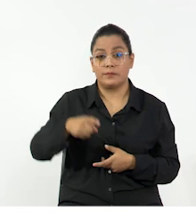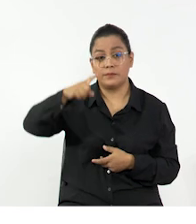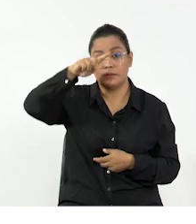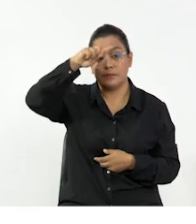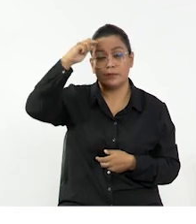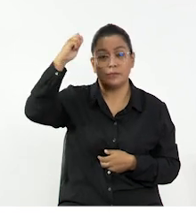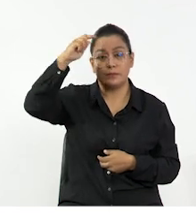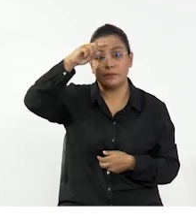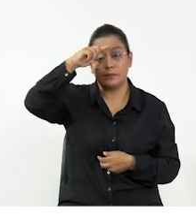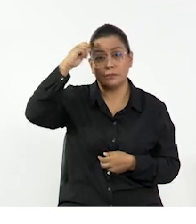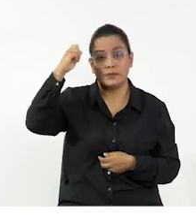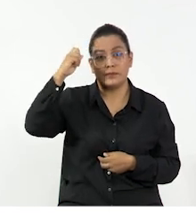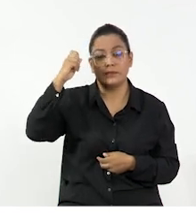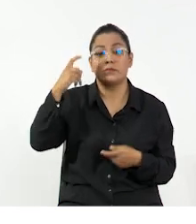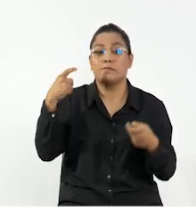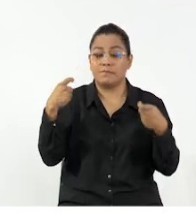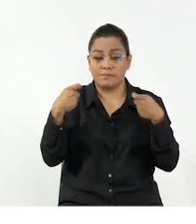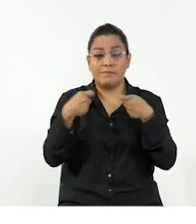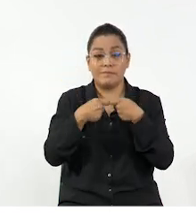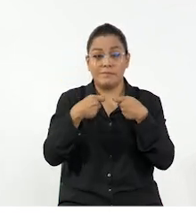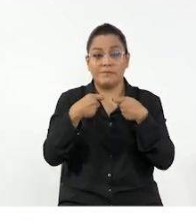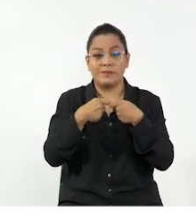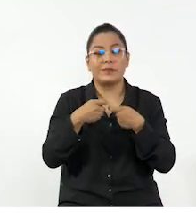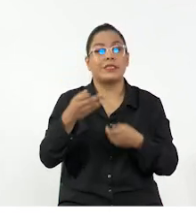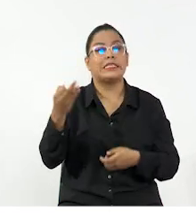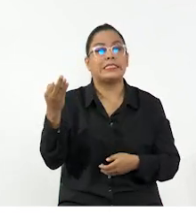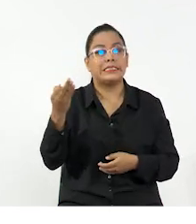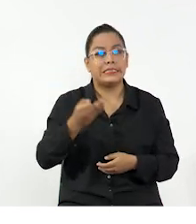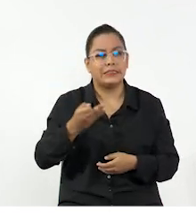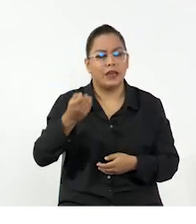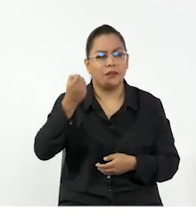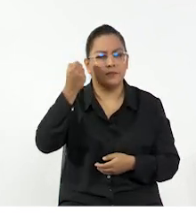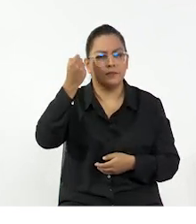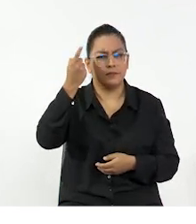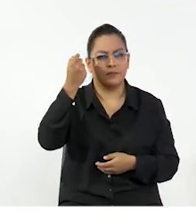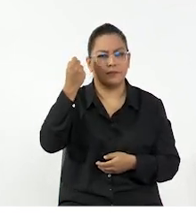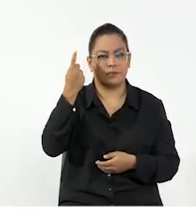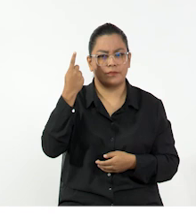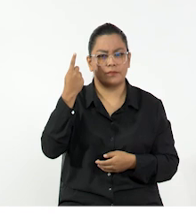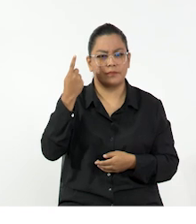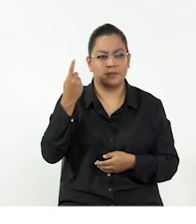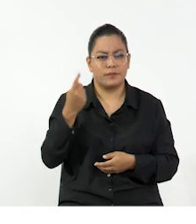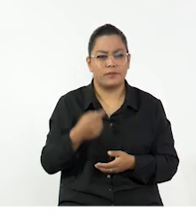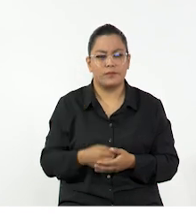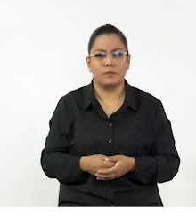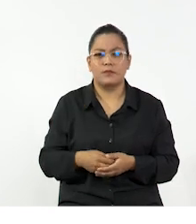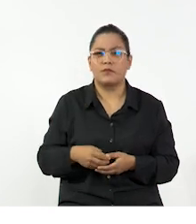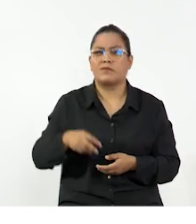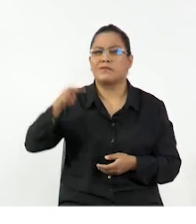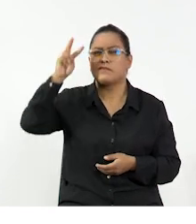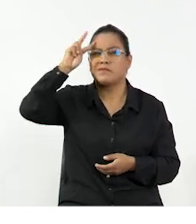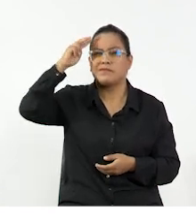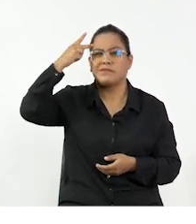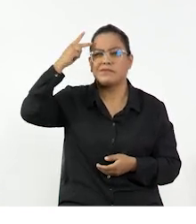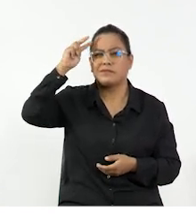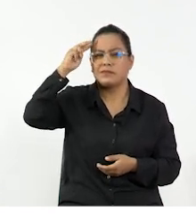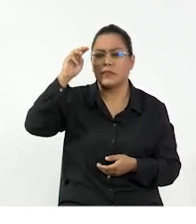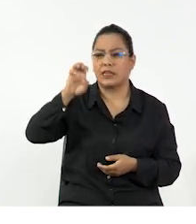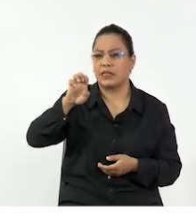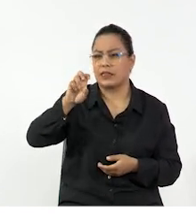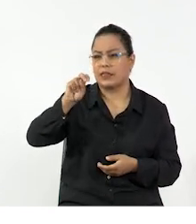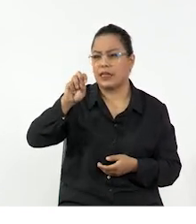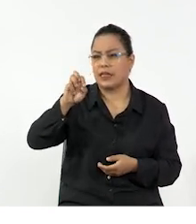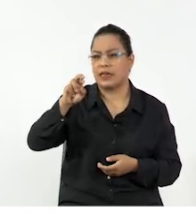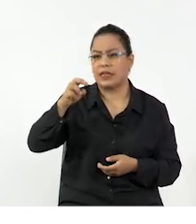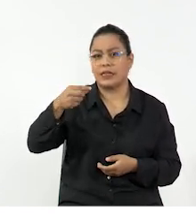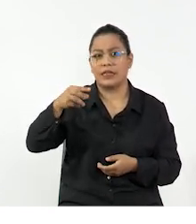Ahora, el trabajo es energía y es necesario que lo comprendamos a través de qué es